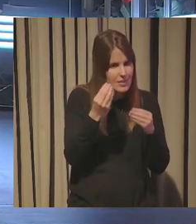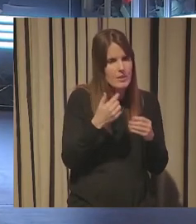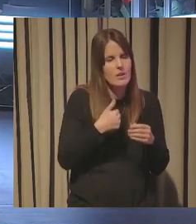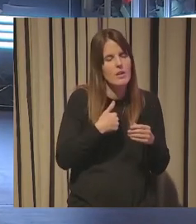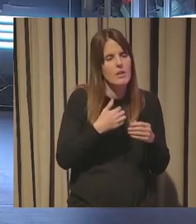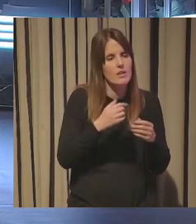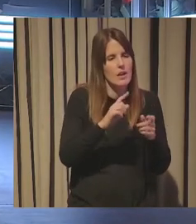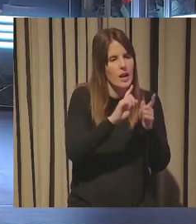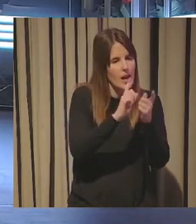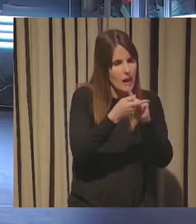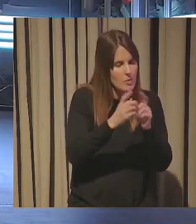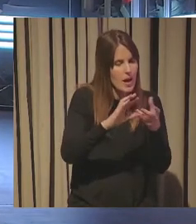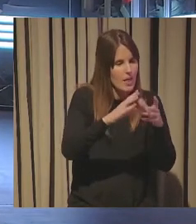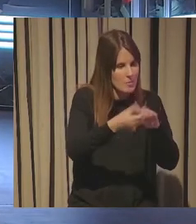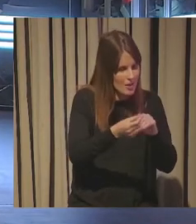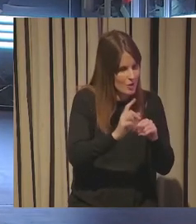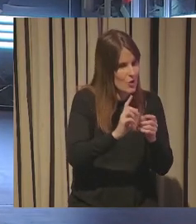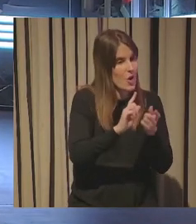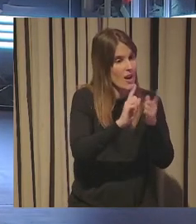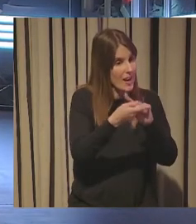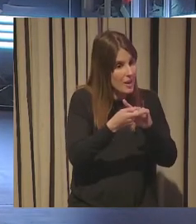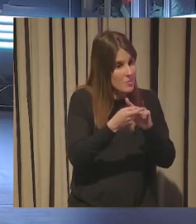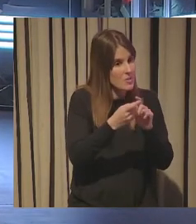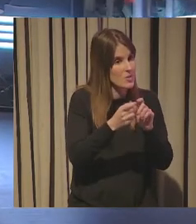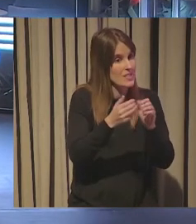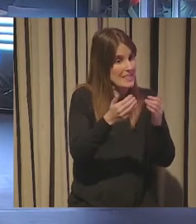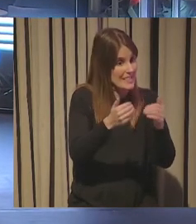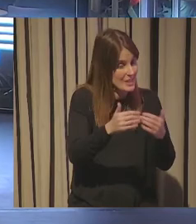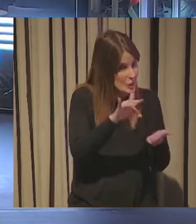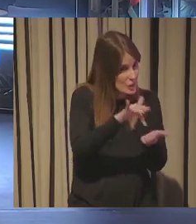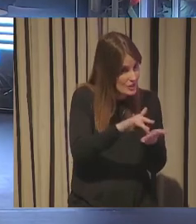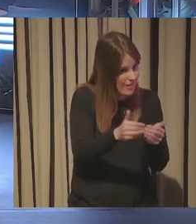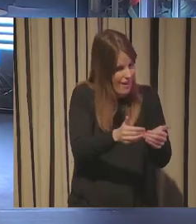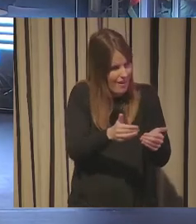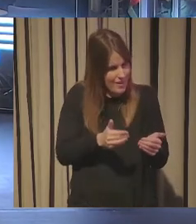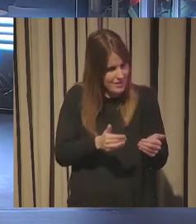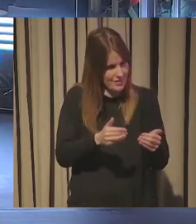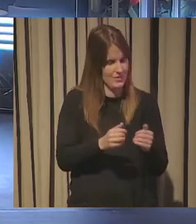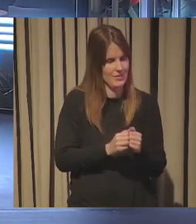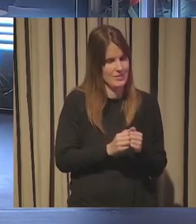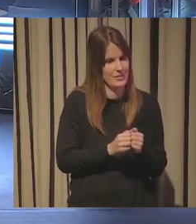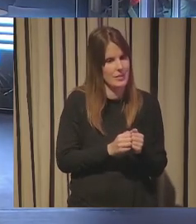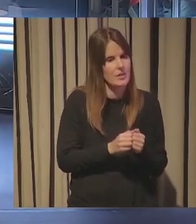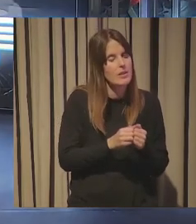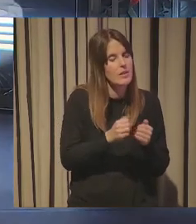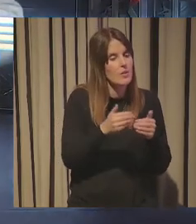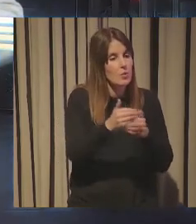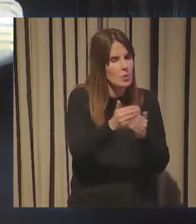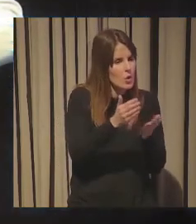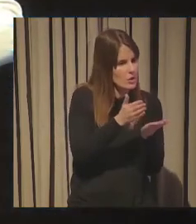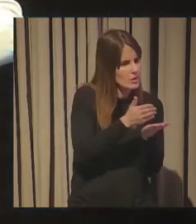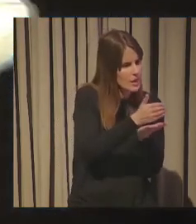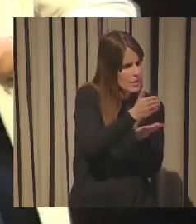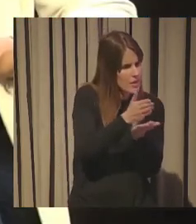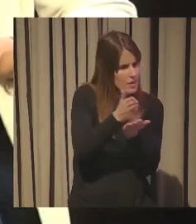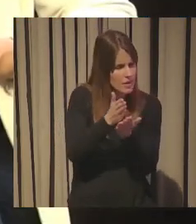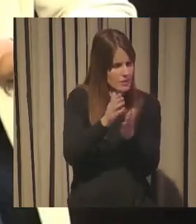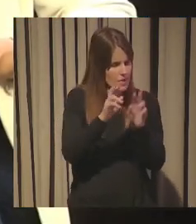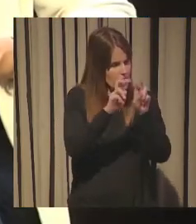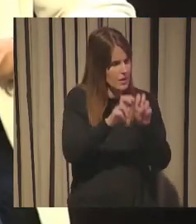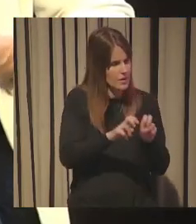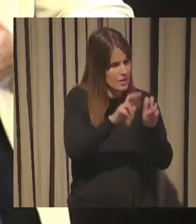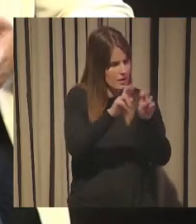adaptarnos a los cambios sino de anticiparnos a ellos, ¿no? Bueno, analizar las tendencias de sobra es